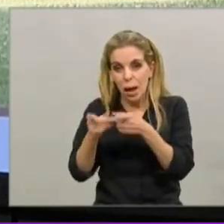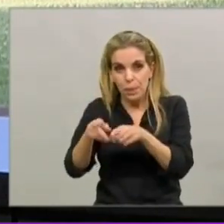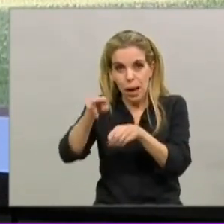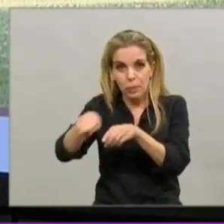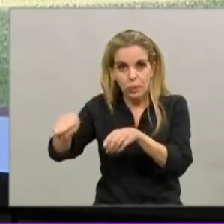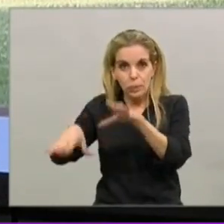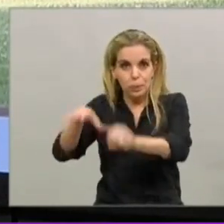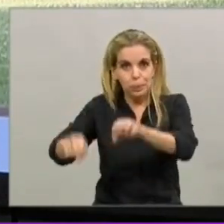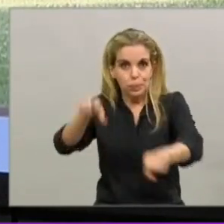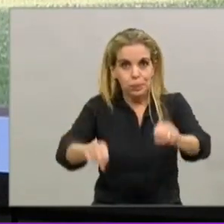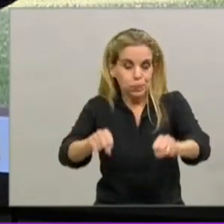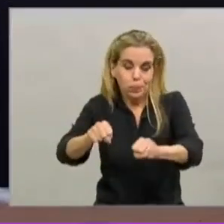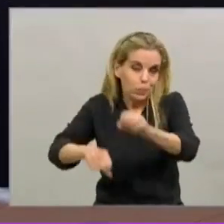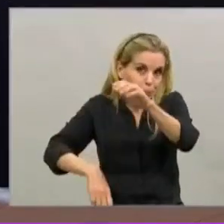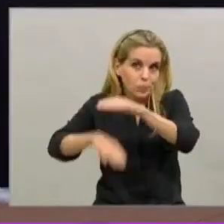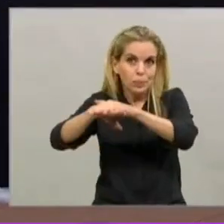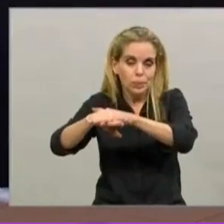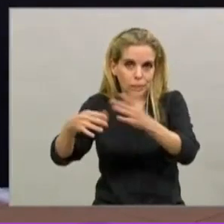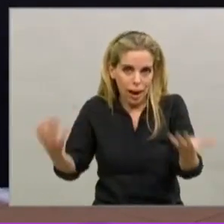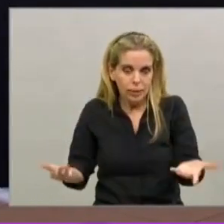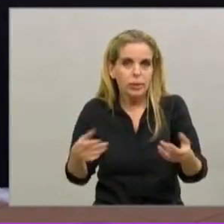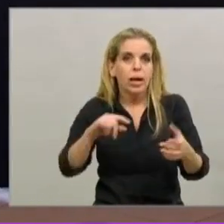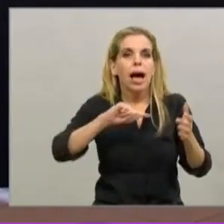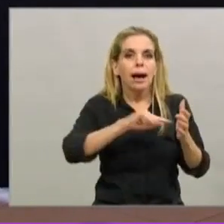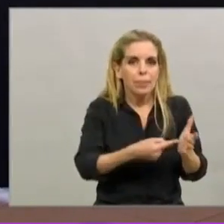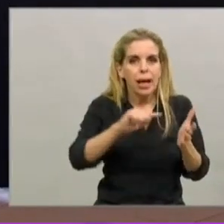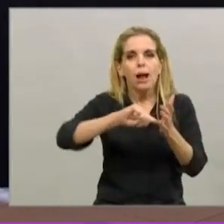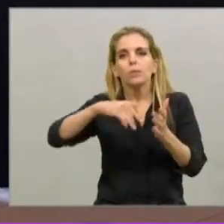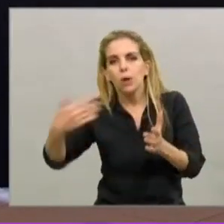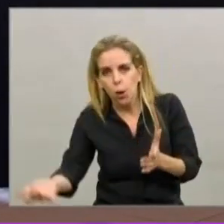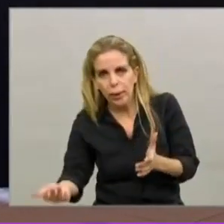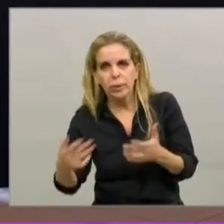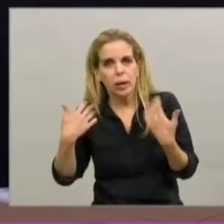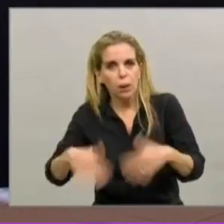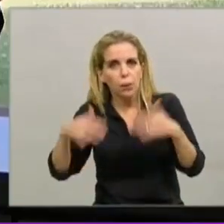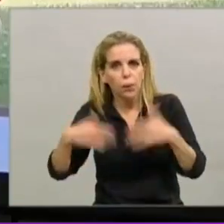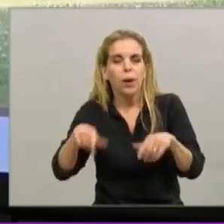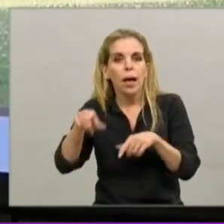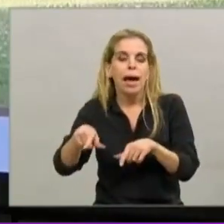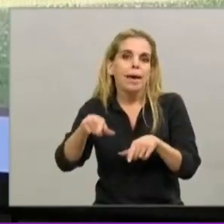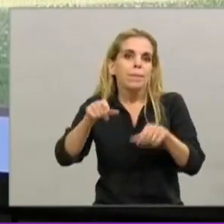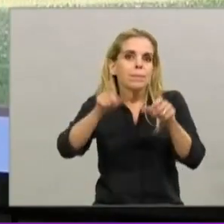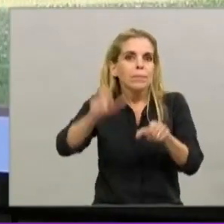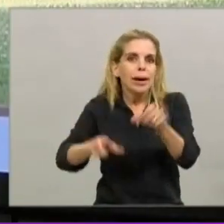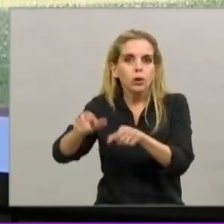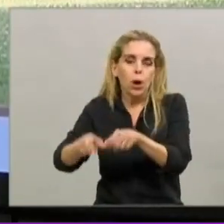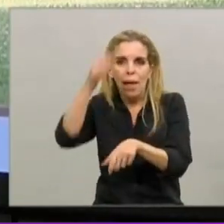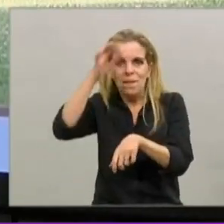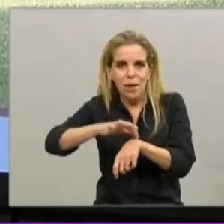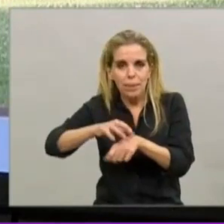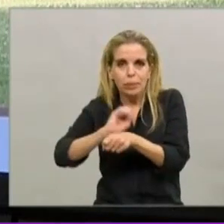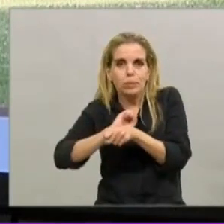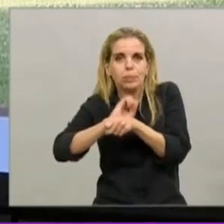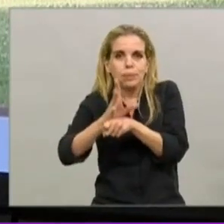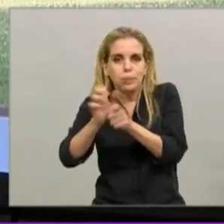ciudad hayamos hecho un esfuerzo enorme, como en todas las jurisdicciones, en la provincia también, donde las camas de COVID se cuadruplicaron con más respiradores, con más